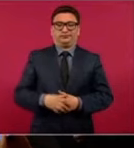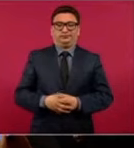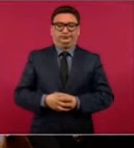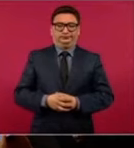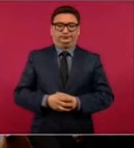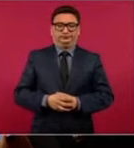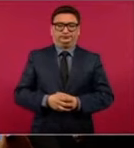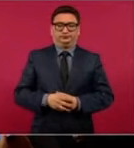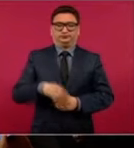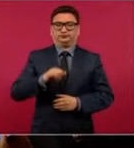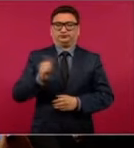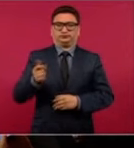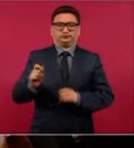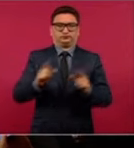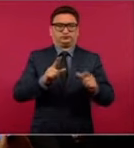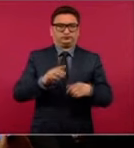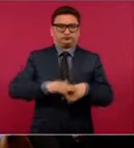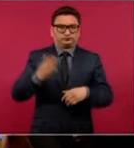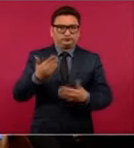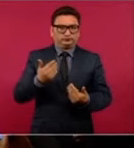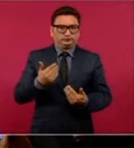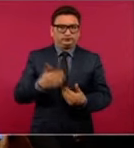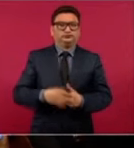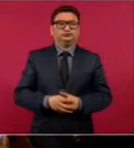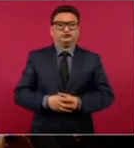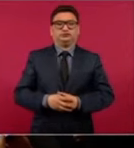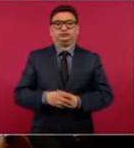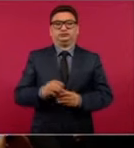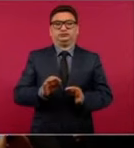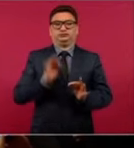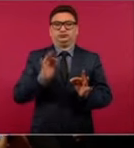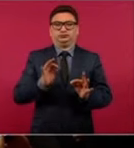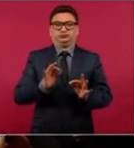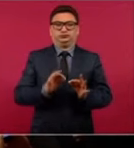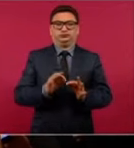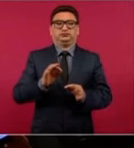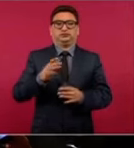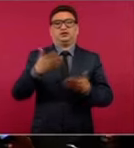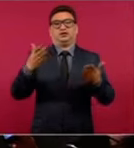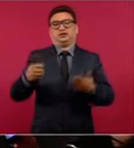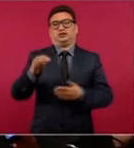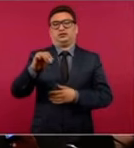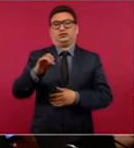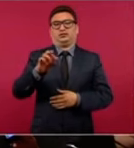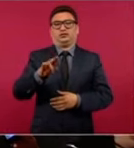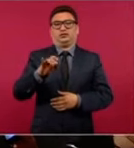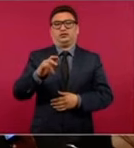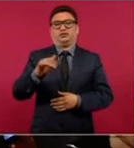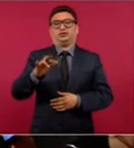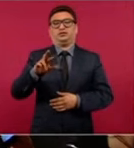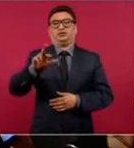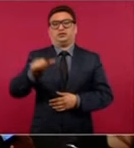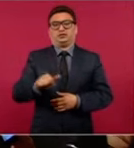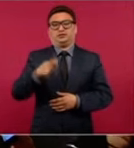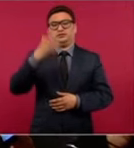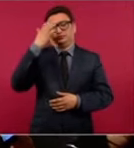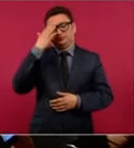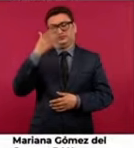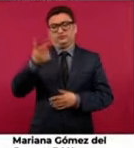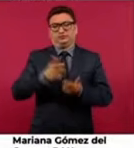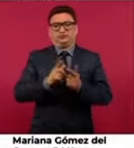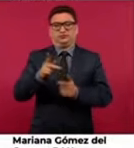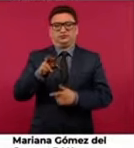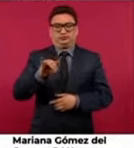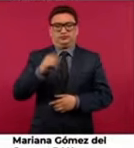Adelante, o ya no hay más. Son a Moreira, del PRI, de